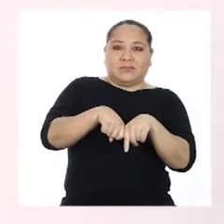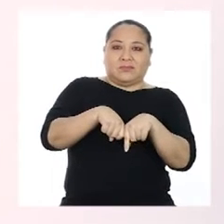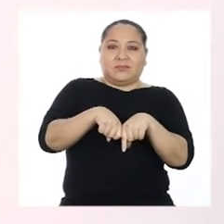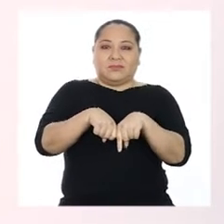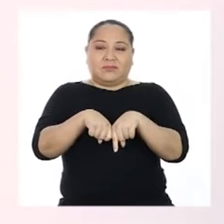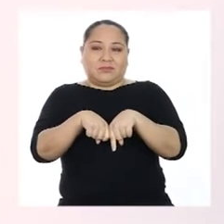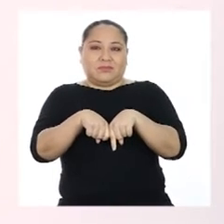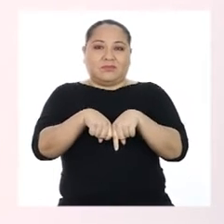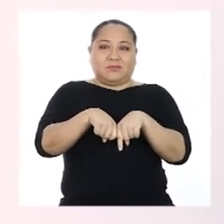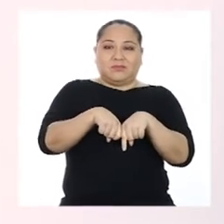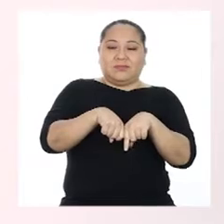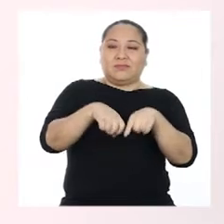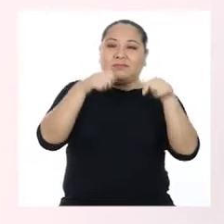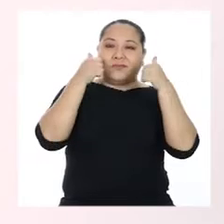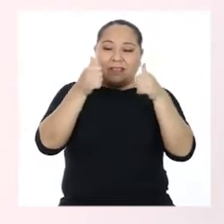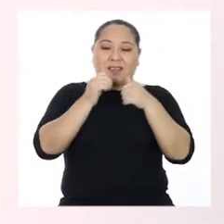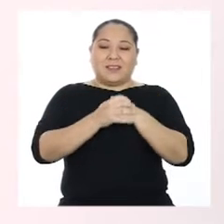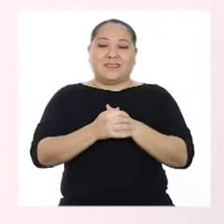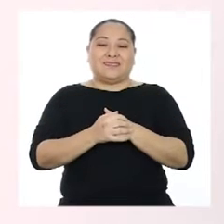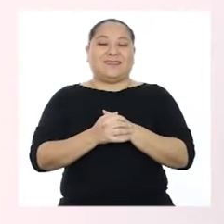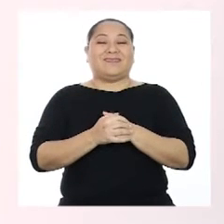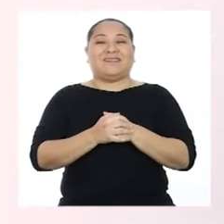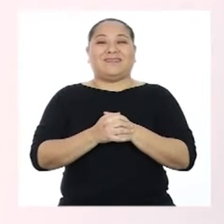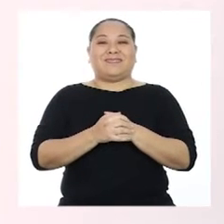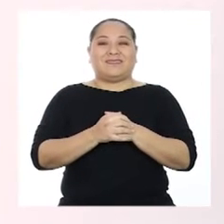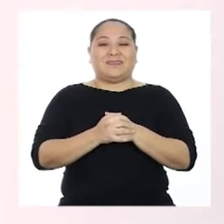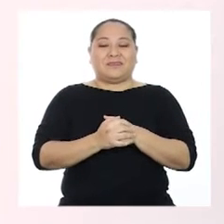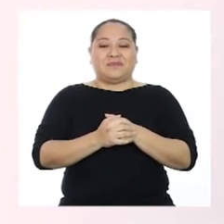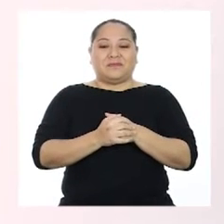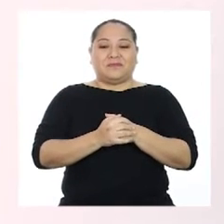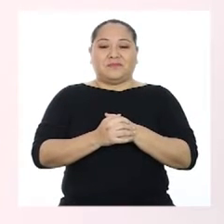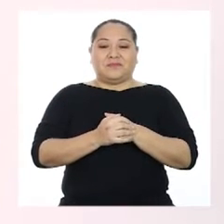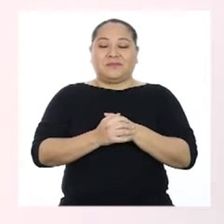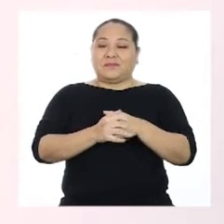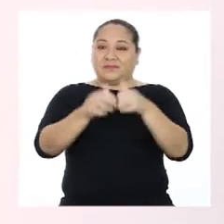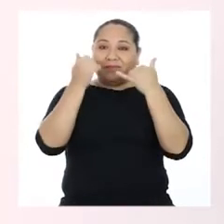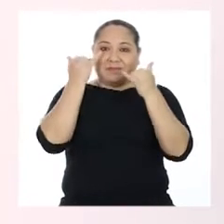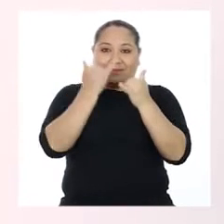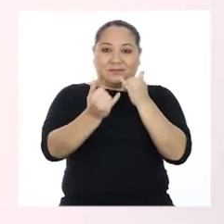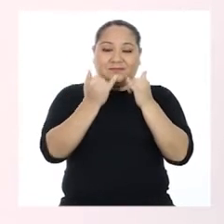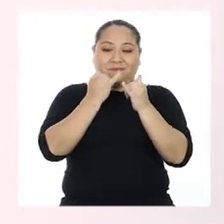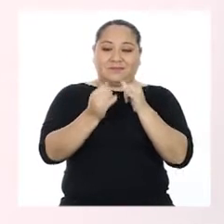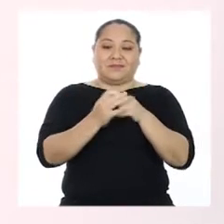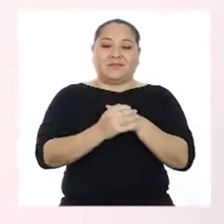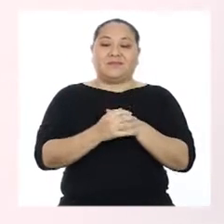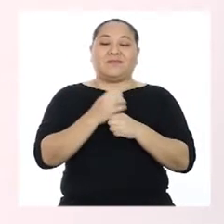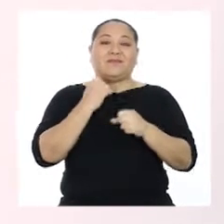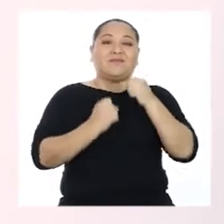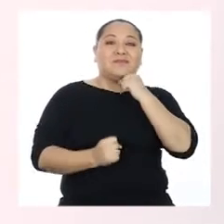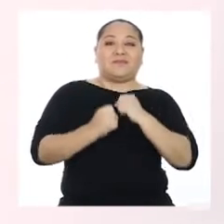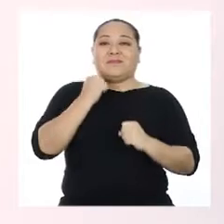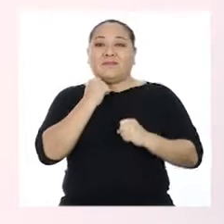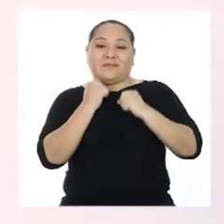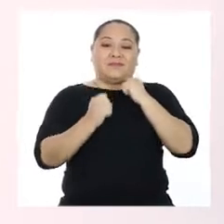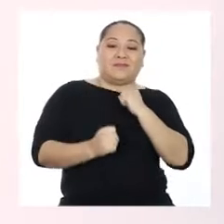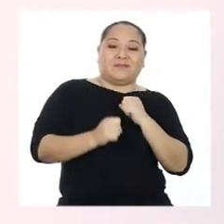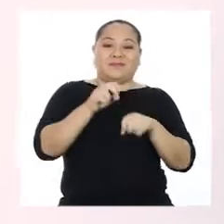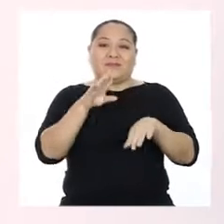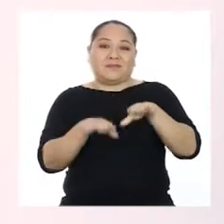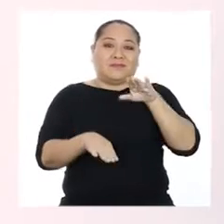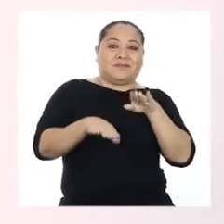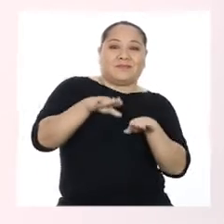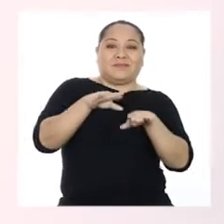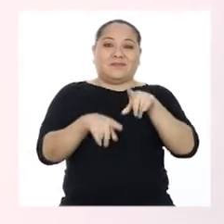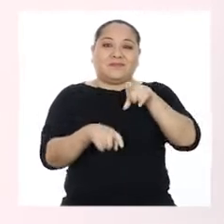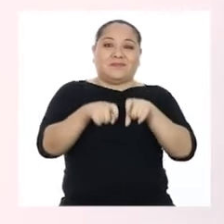Eso es. Respiro y suelto. Por último, unos saltos